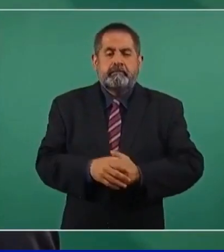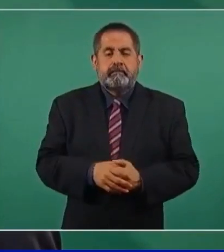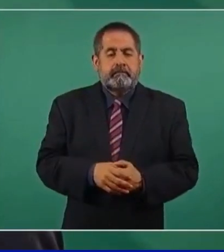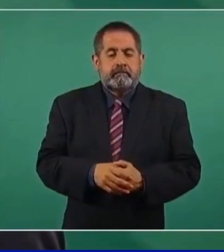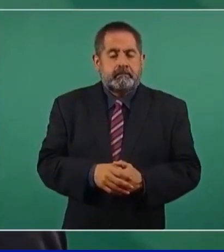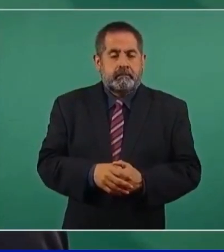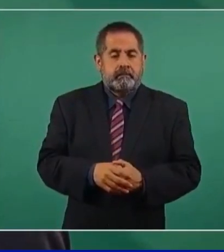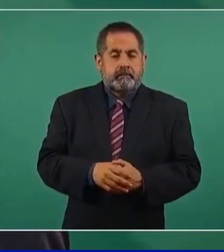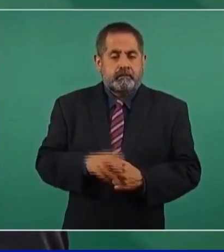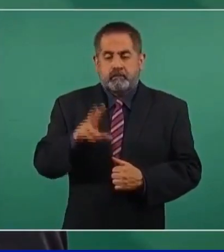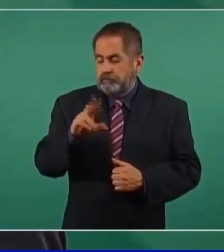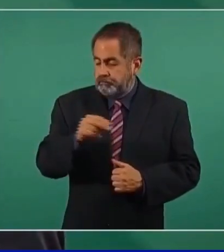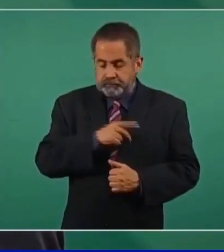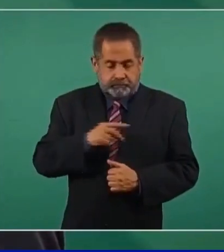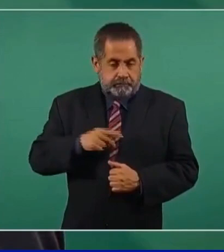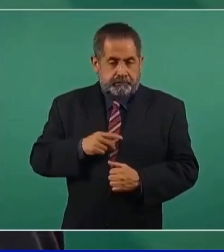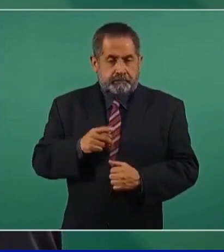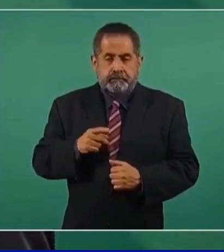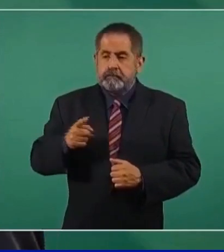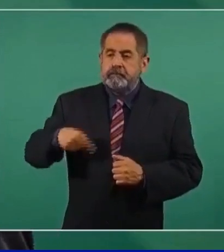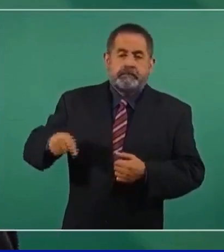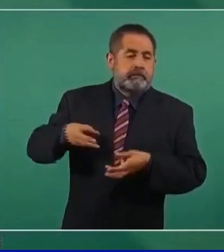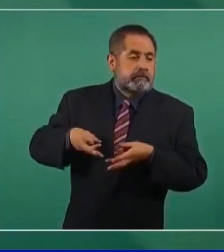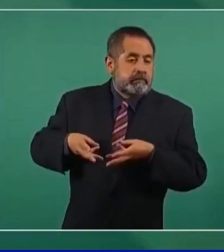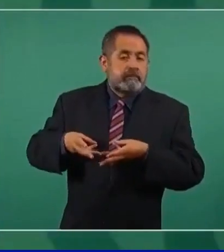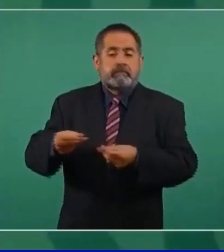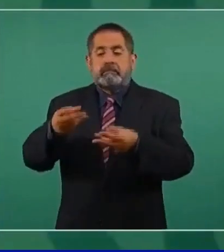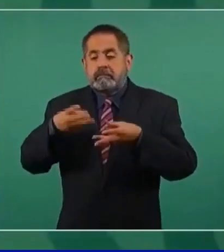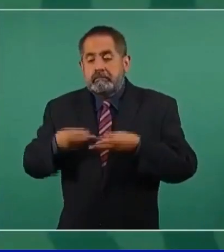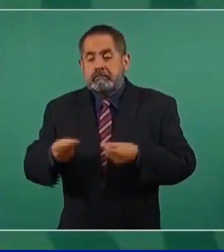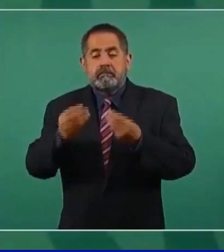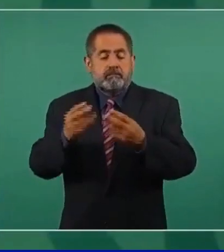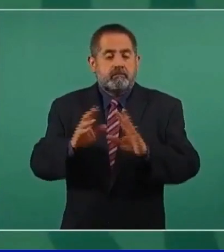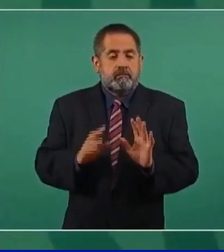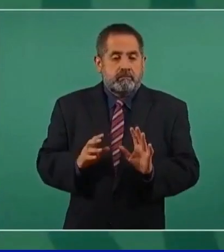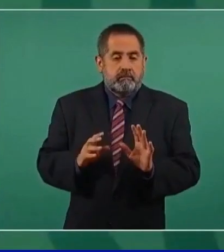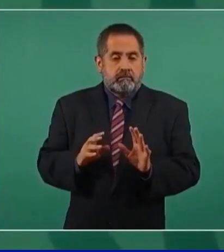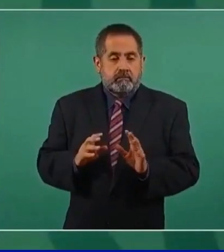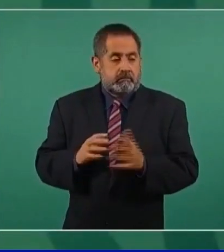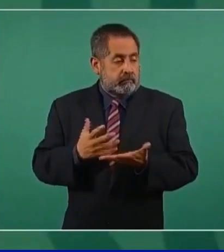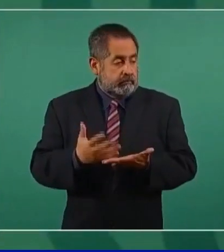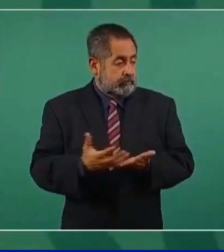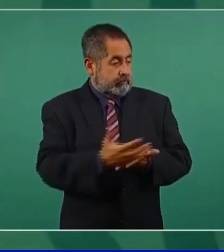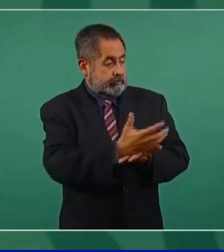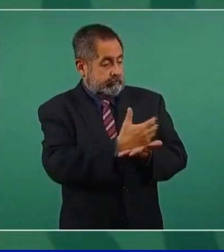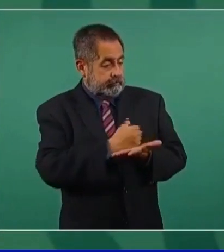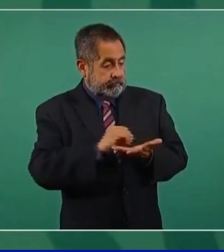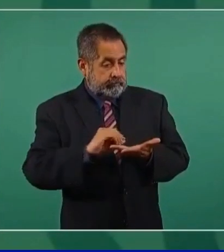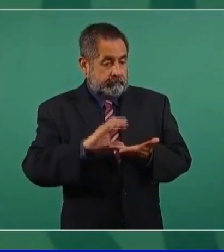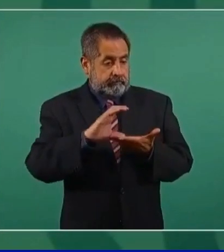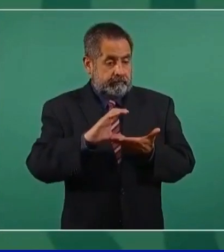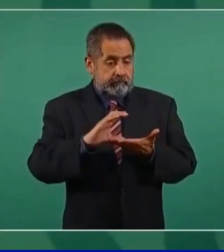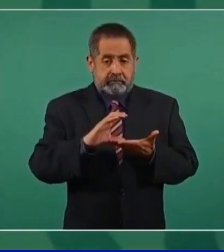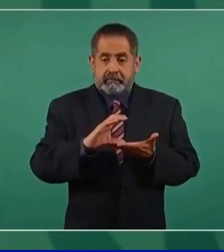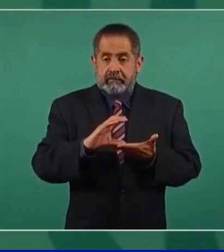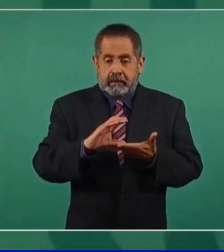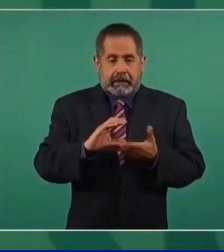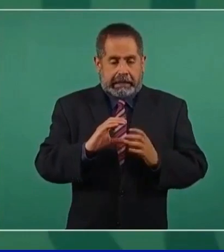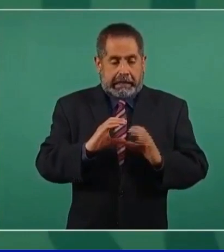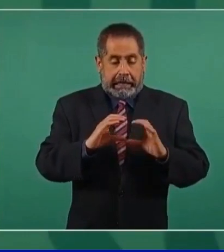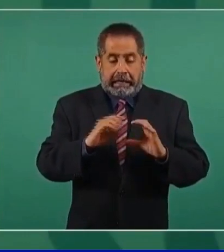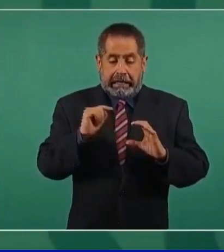no gastemos más de lo que ingresa, de lo que tenemos